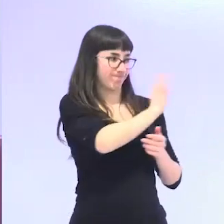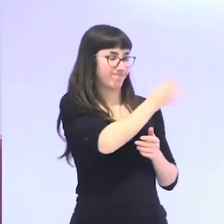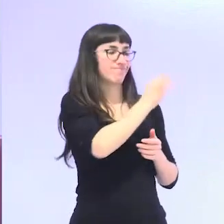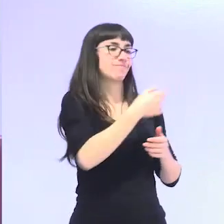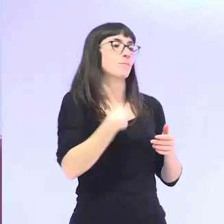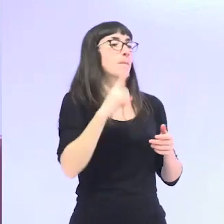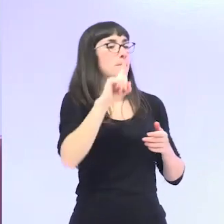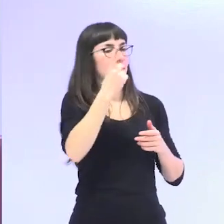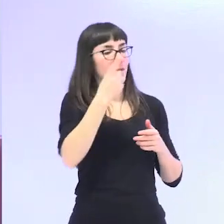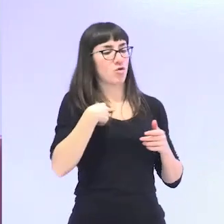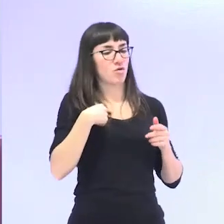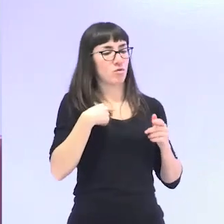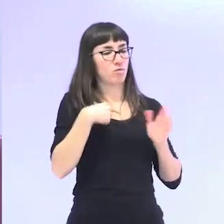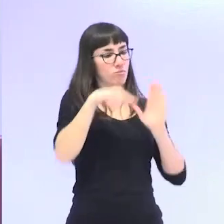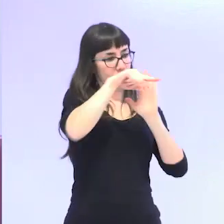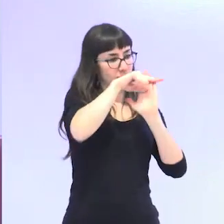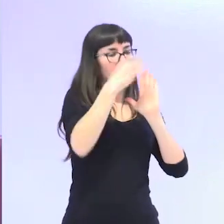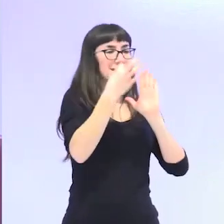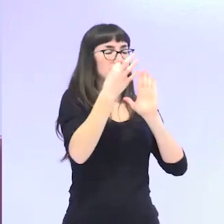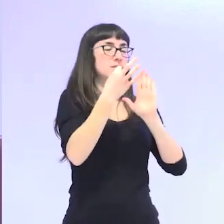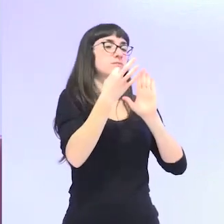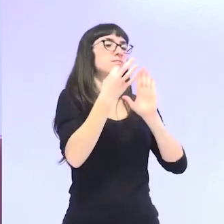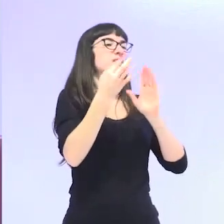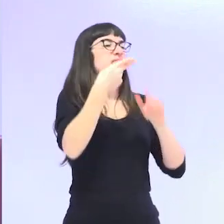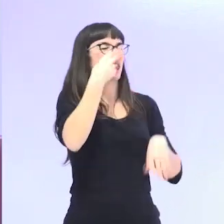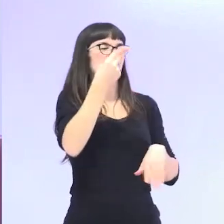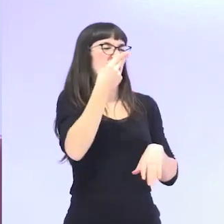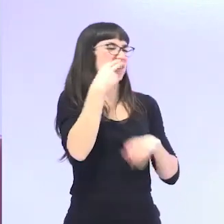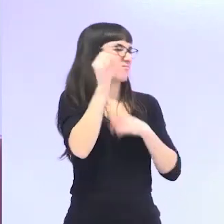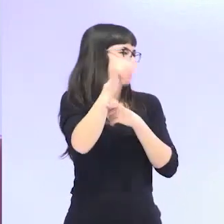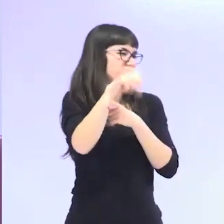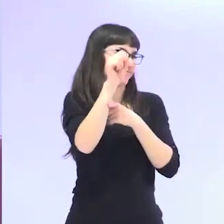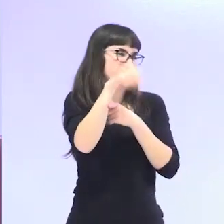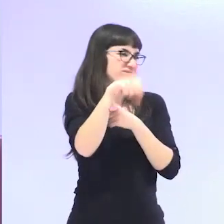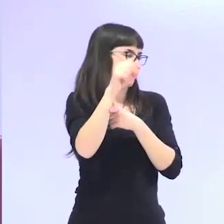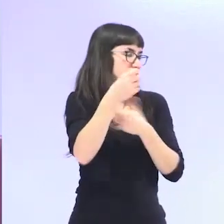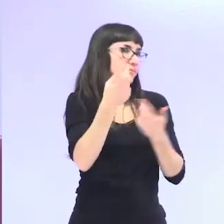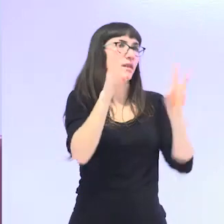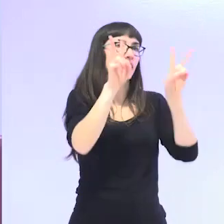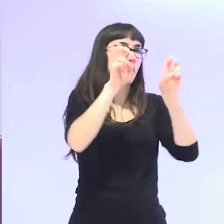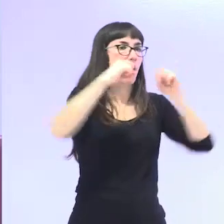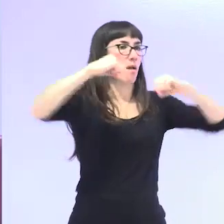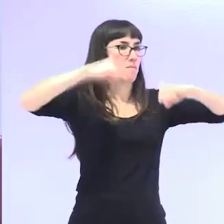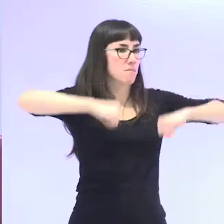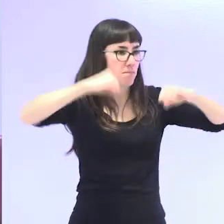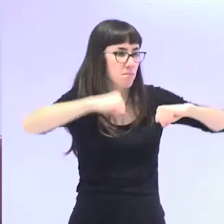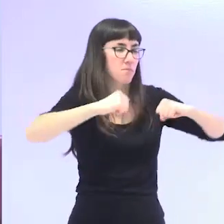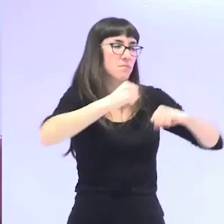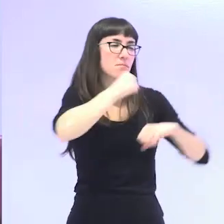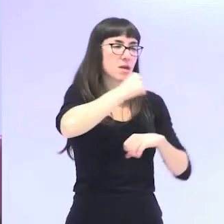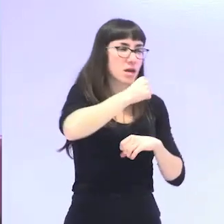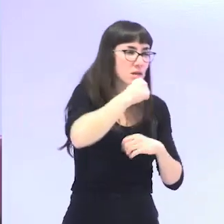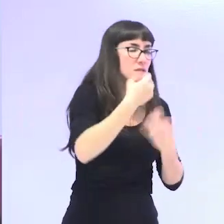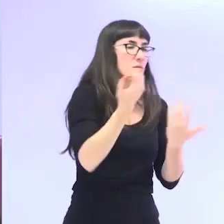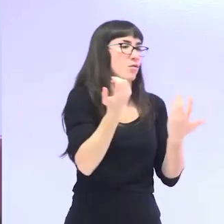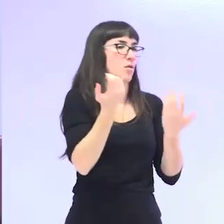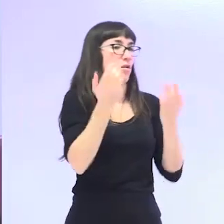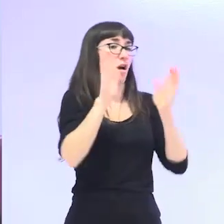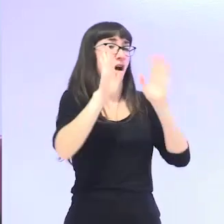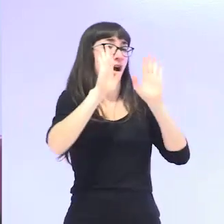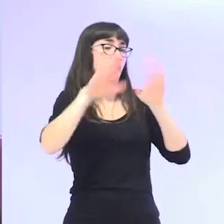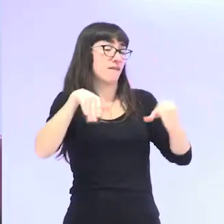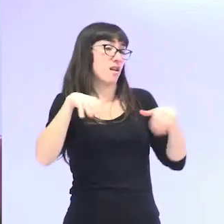falta primero de interés en el ámbito científico por el estudio del envejecimiento, lo que ha tenido una repercusión